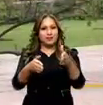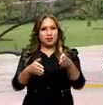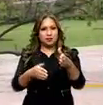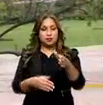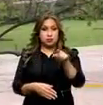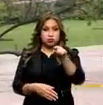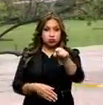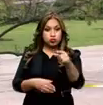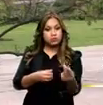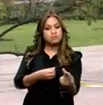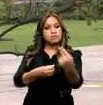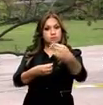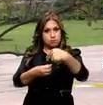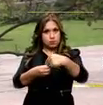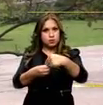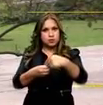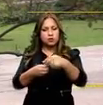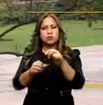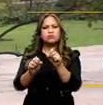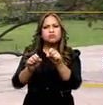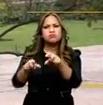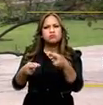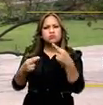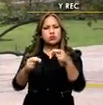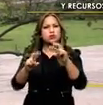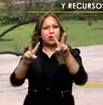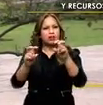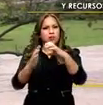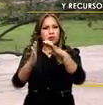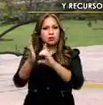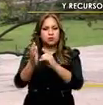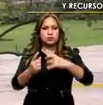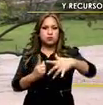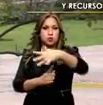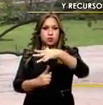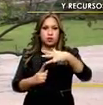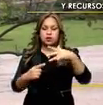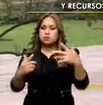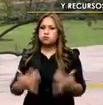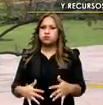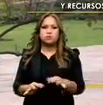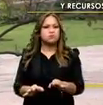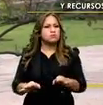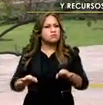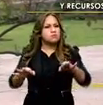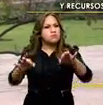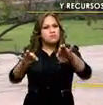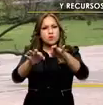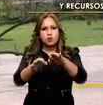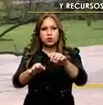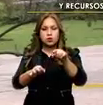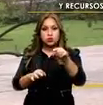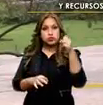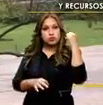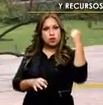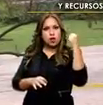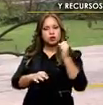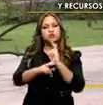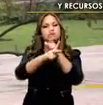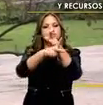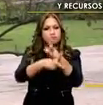participación en la consulta prelegislativa del Código del Ambiente es fundamental para fortalecer tus derechos.